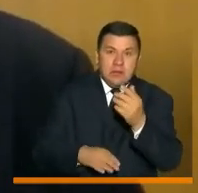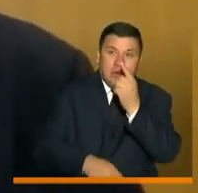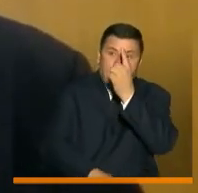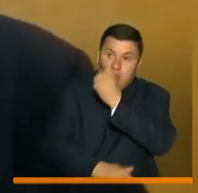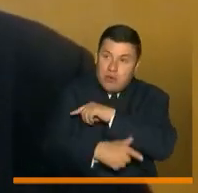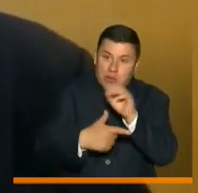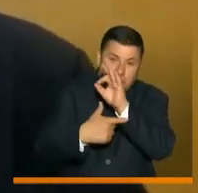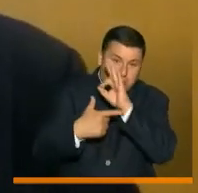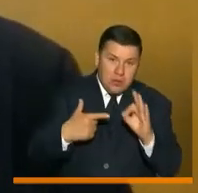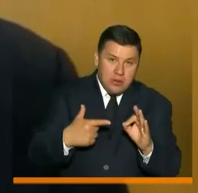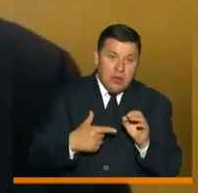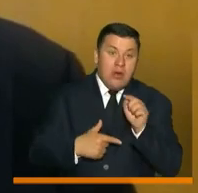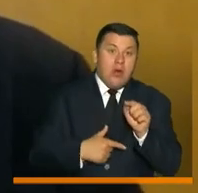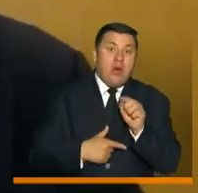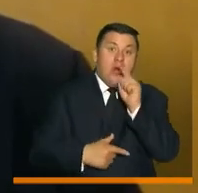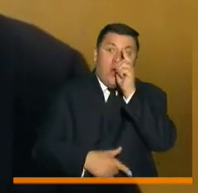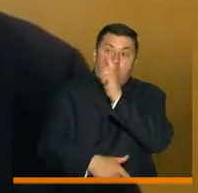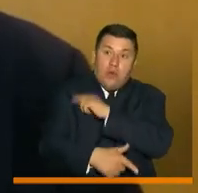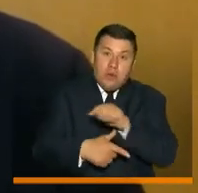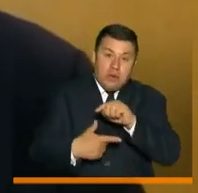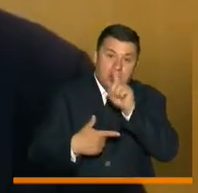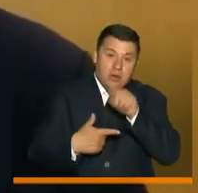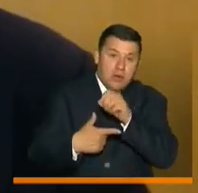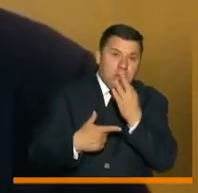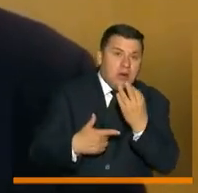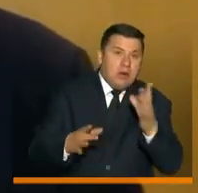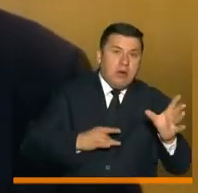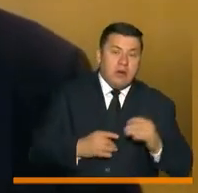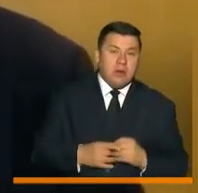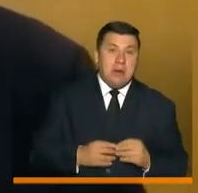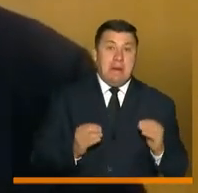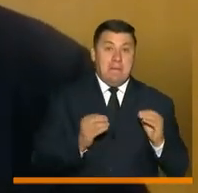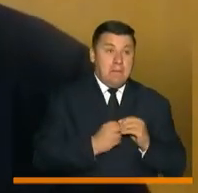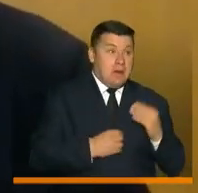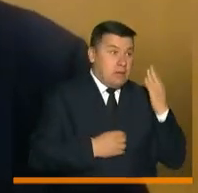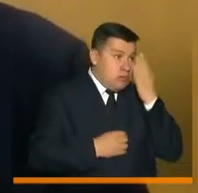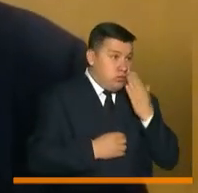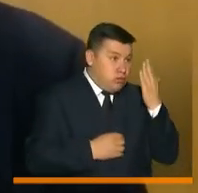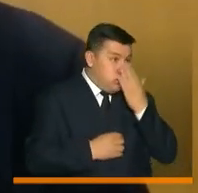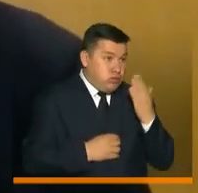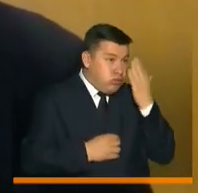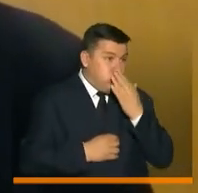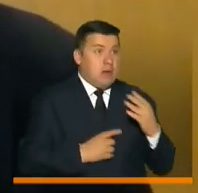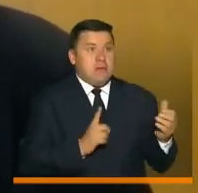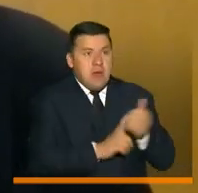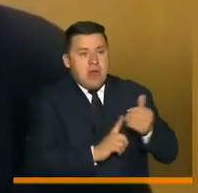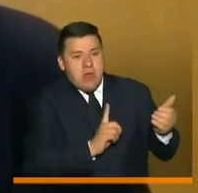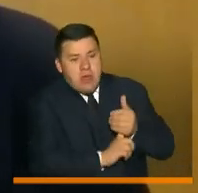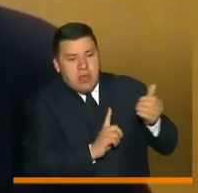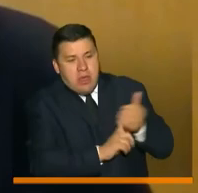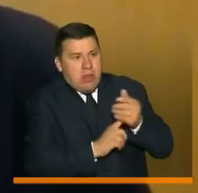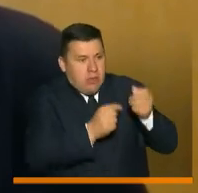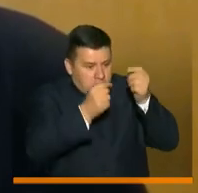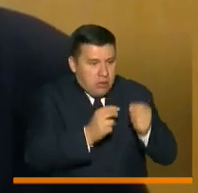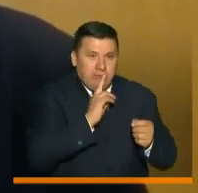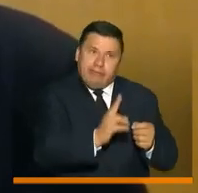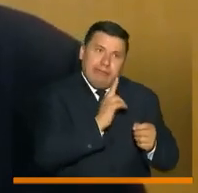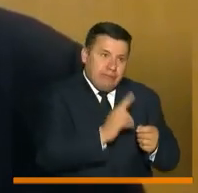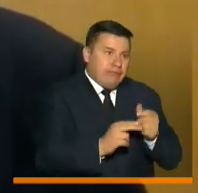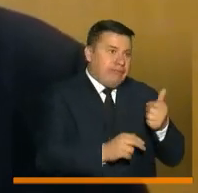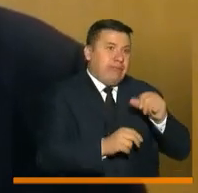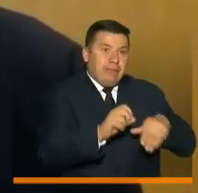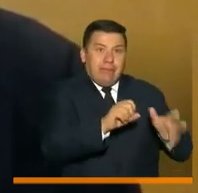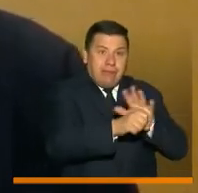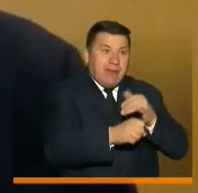millón de habitantes y los casos por millón de habitantes. Aumentar las pruebas, siendo bueno para uno como ciudadano y para toda persona que